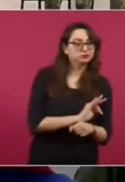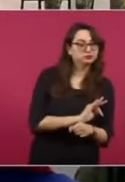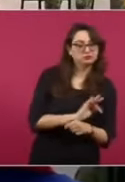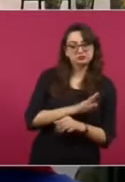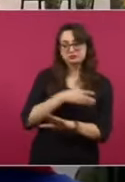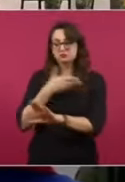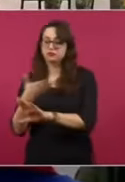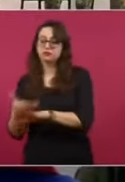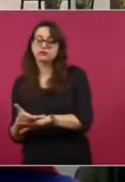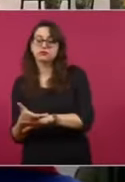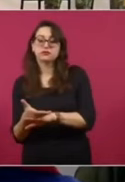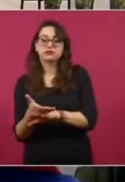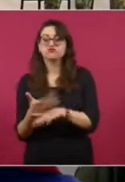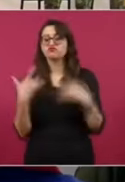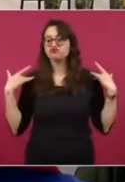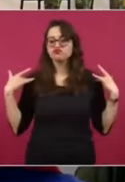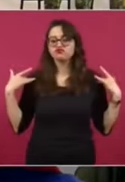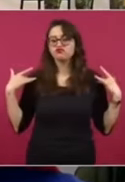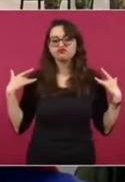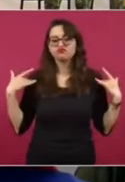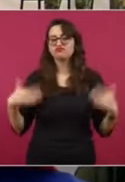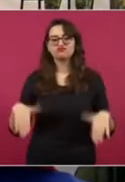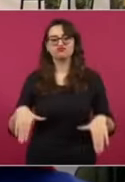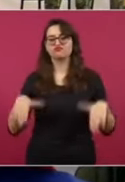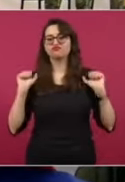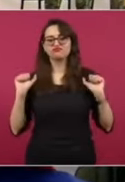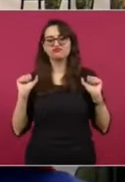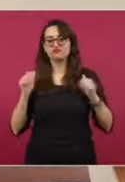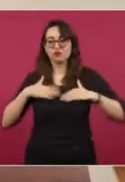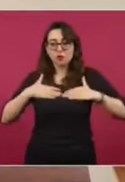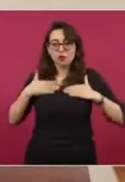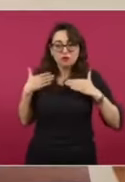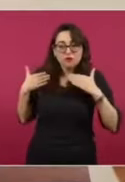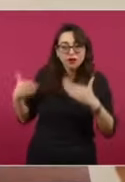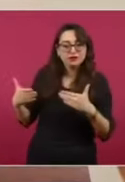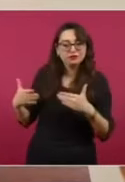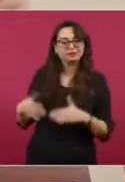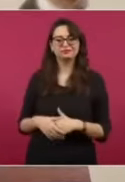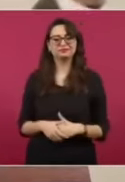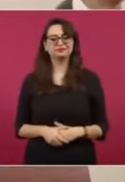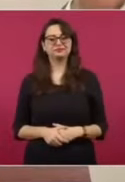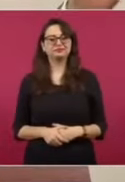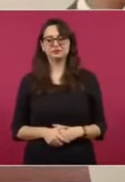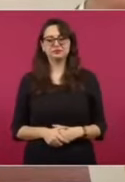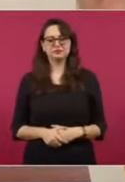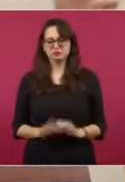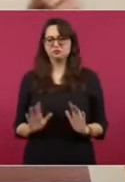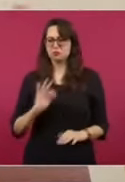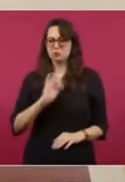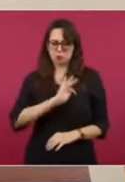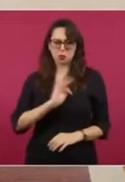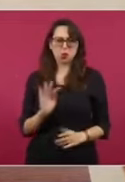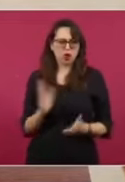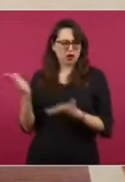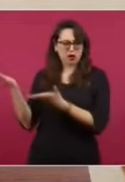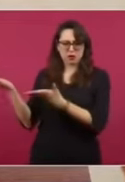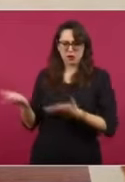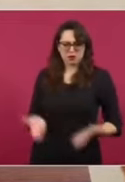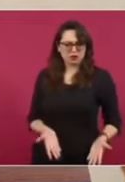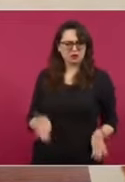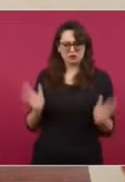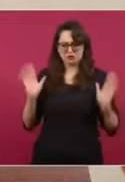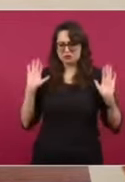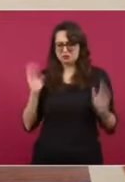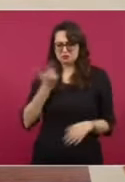son confiables, nosotros les permitimos… Usted sabe